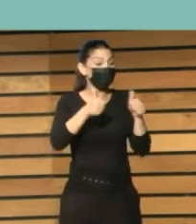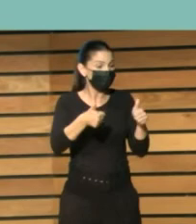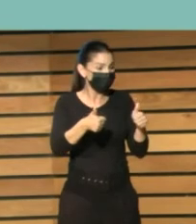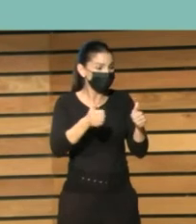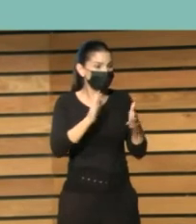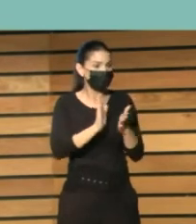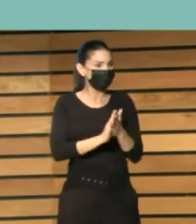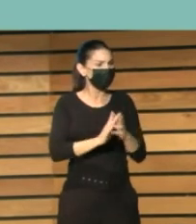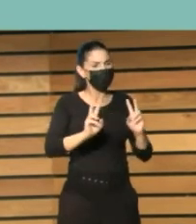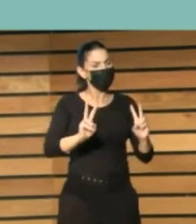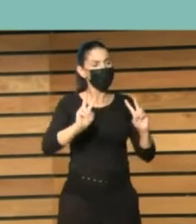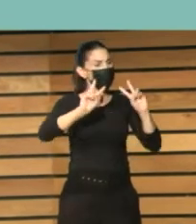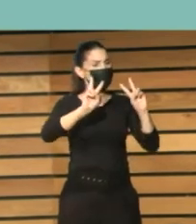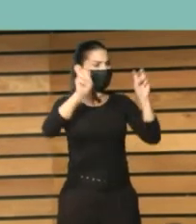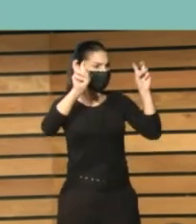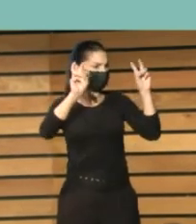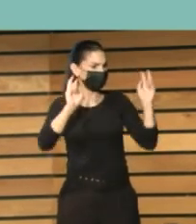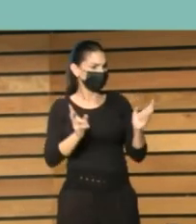borrador